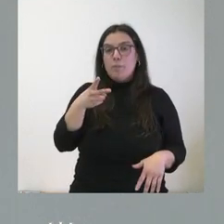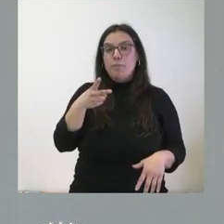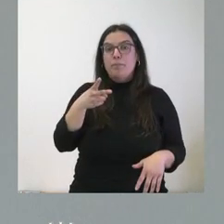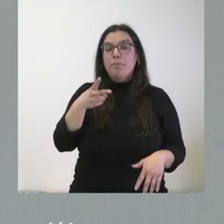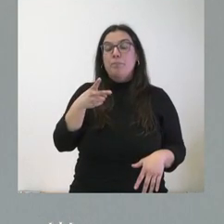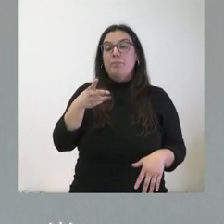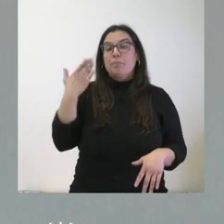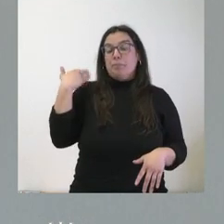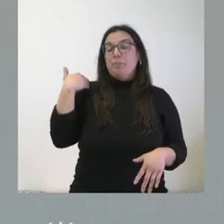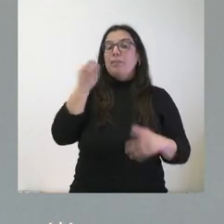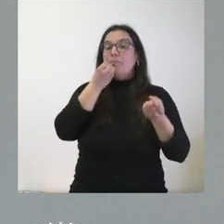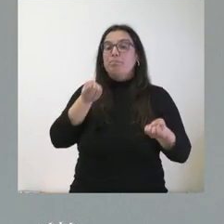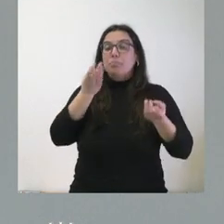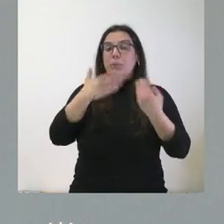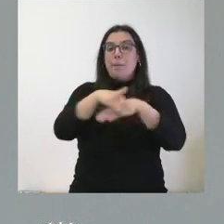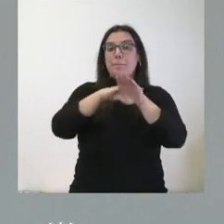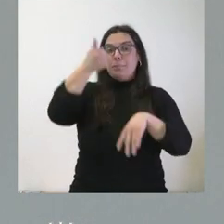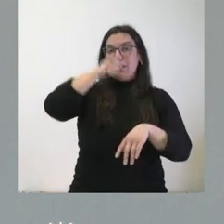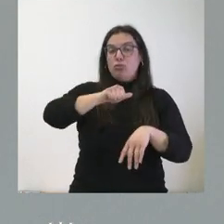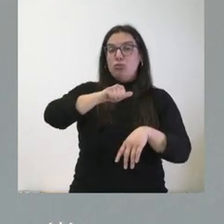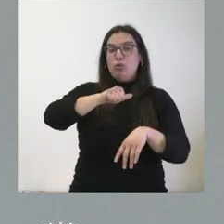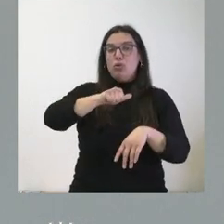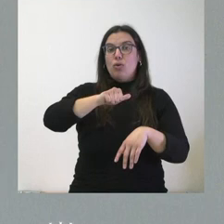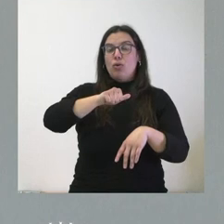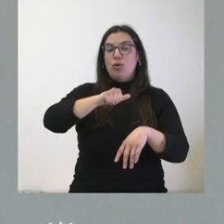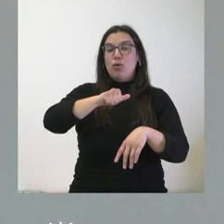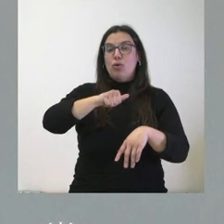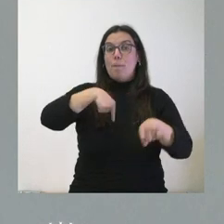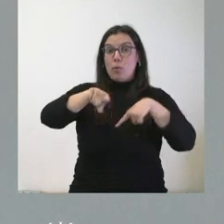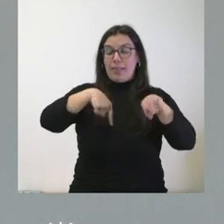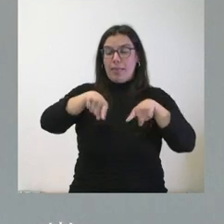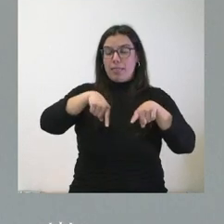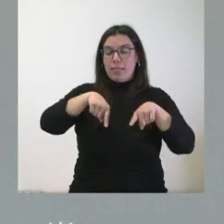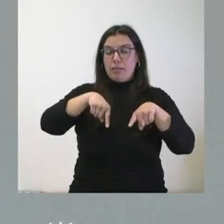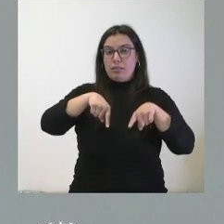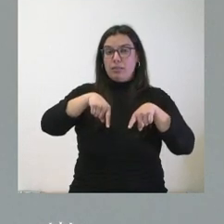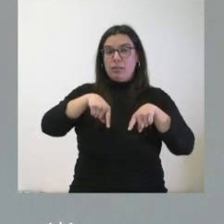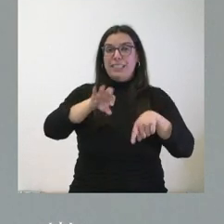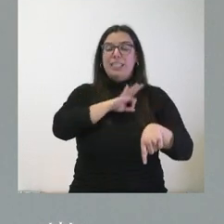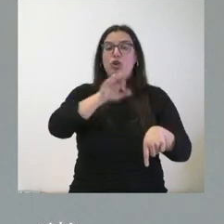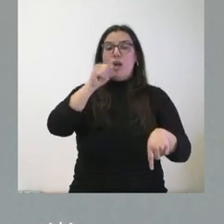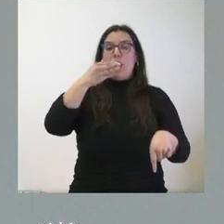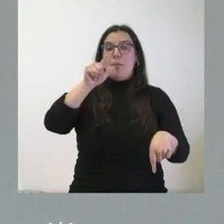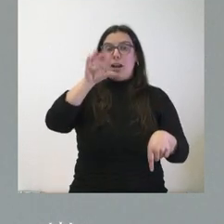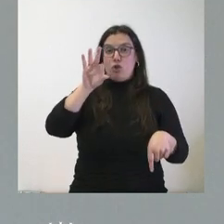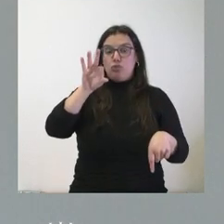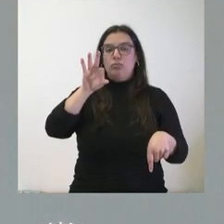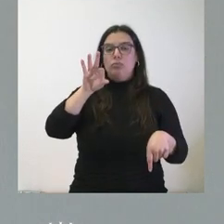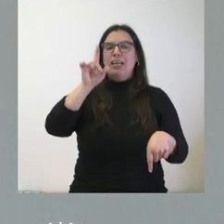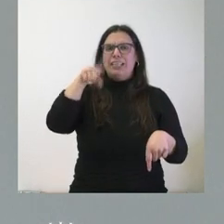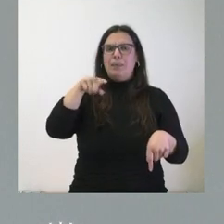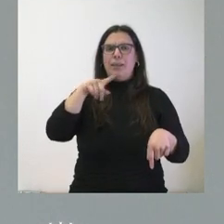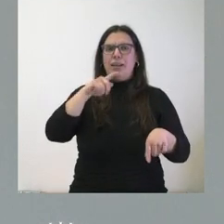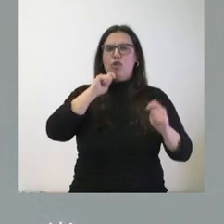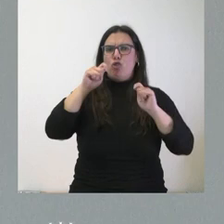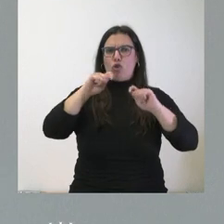informó en su momento el ministro de Movilidad, el señor Ábalos, y también figura en nota de prensa